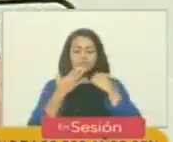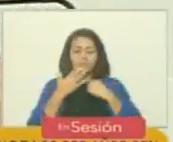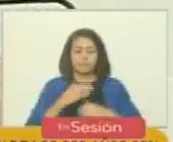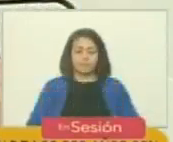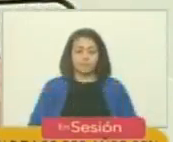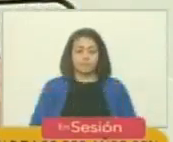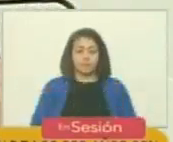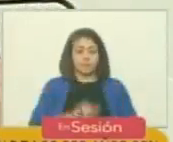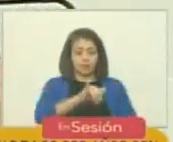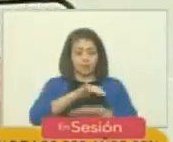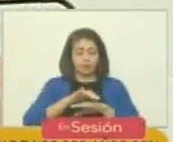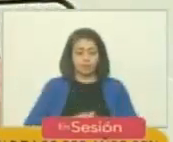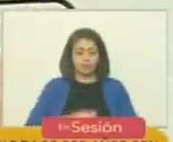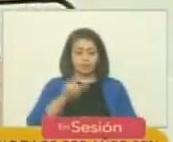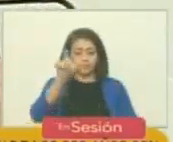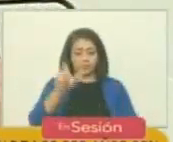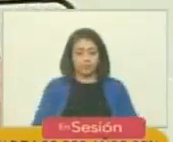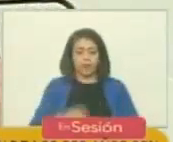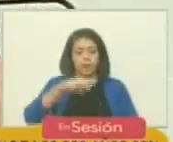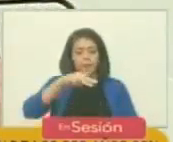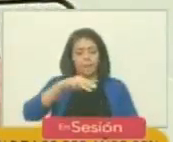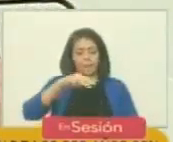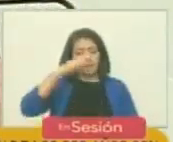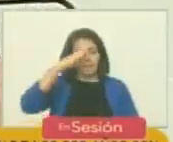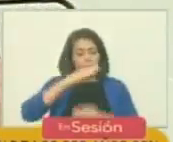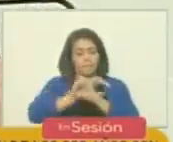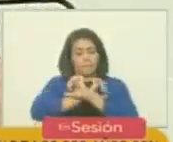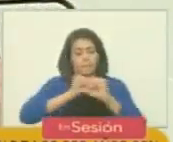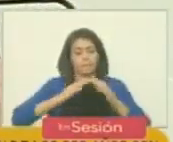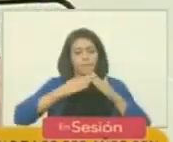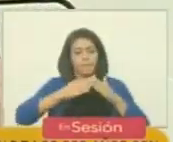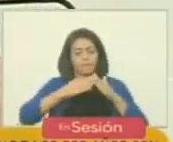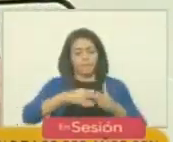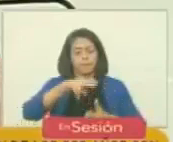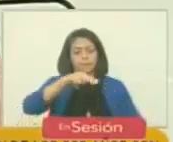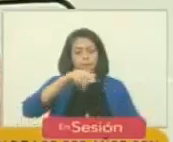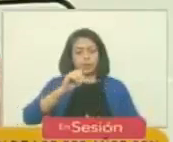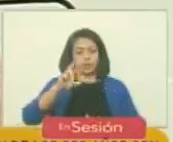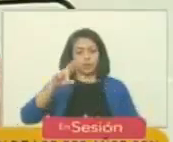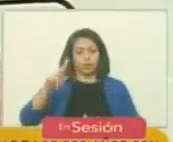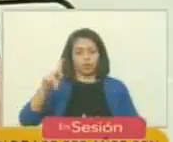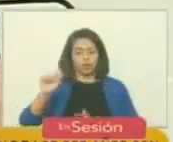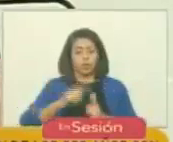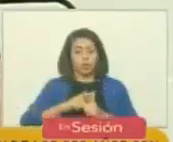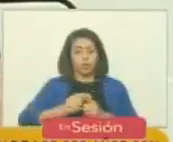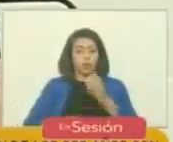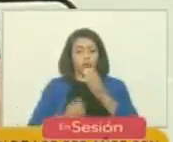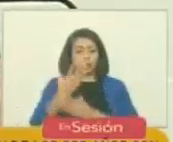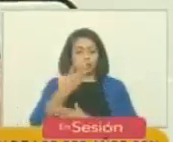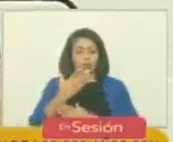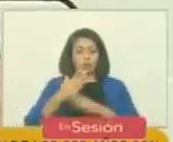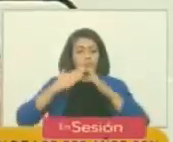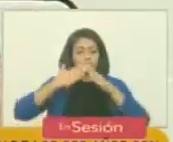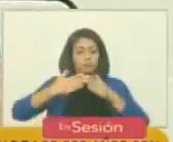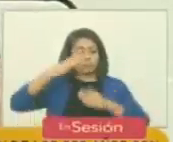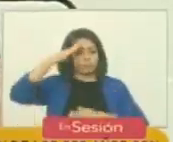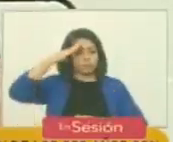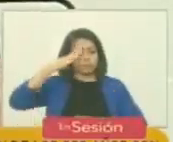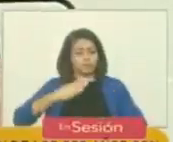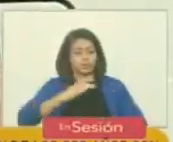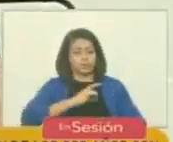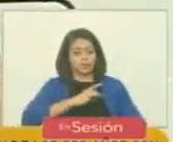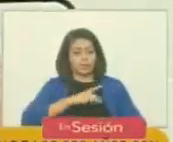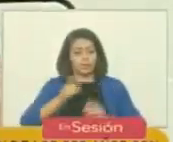este británico marino Lorco Crane, fundador de la Armada chilena y que permite